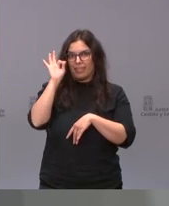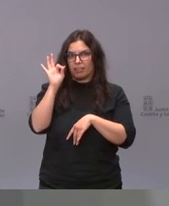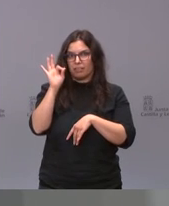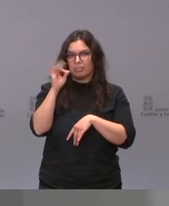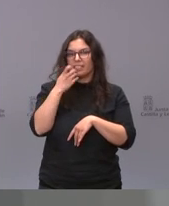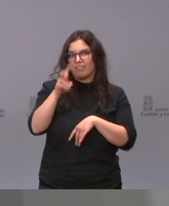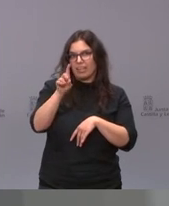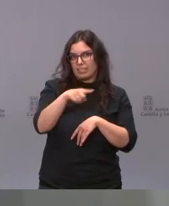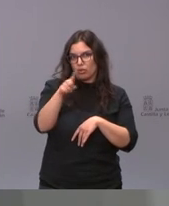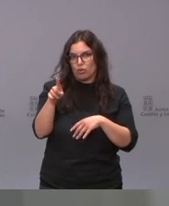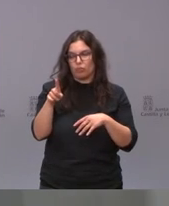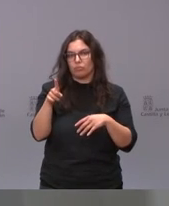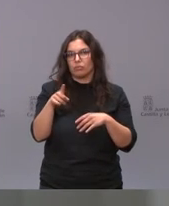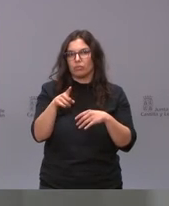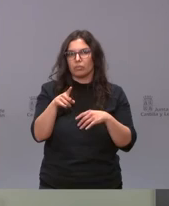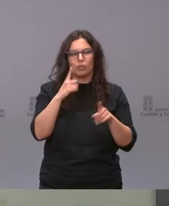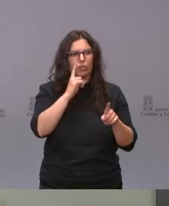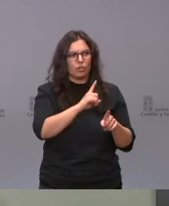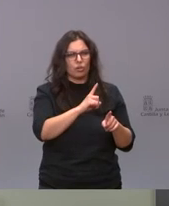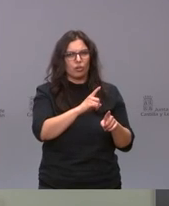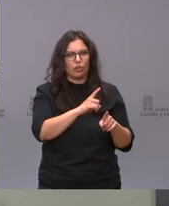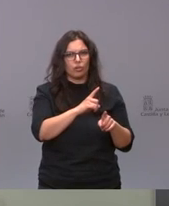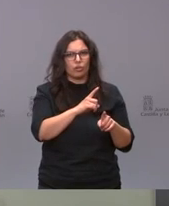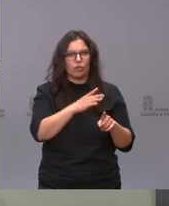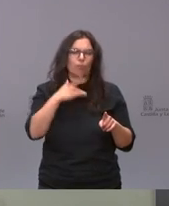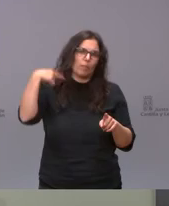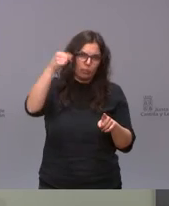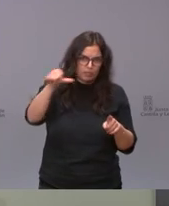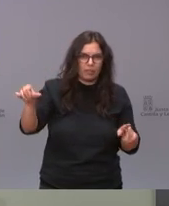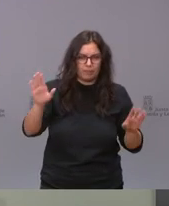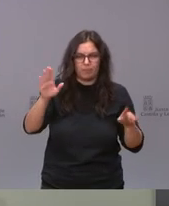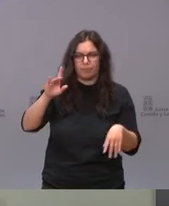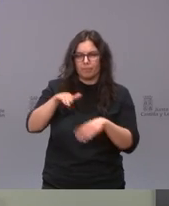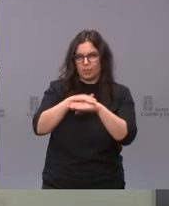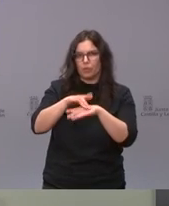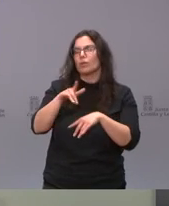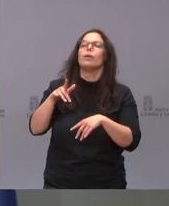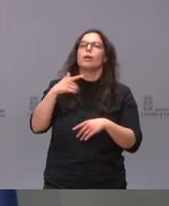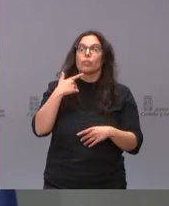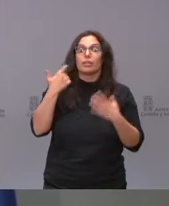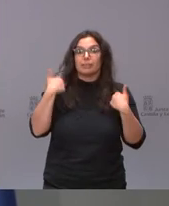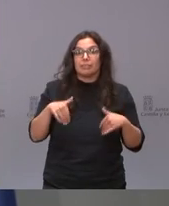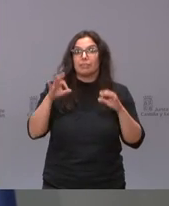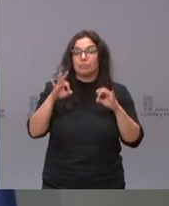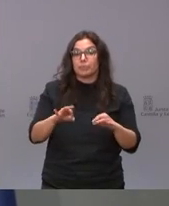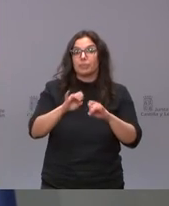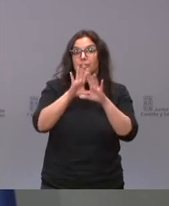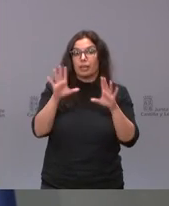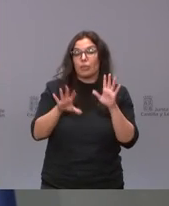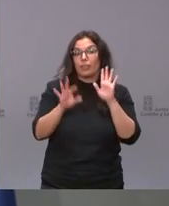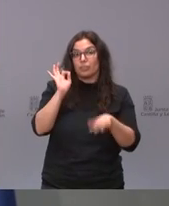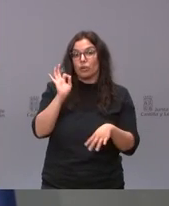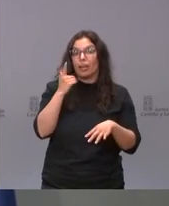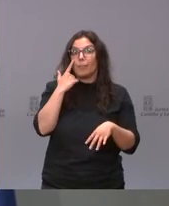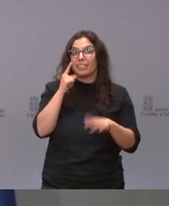horas lo cual no no más probablemente una semana pero una semana bueno cuando tengamos esa decisión tomada